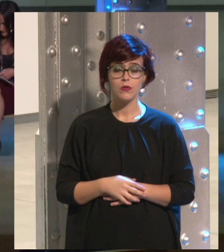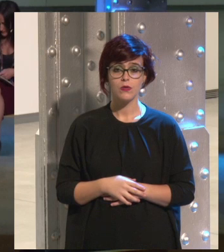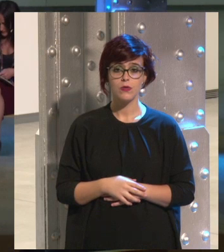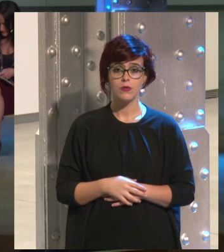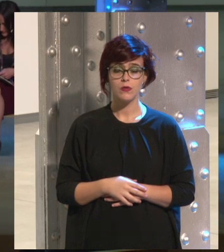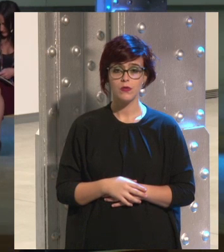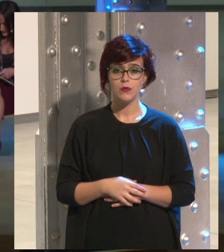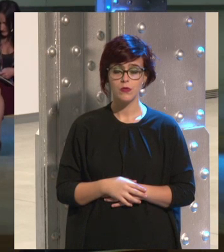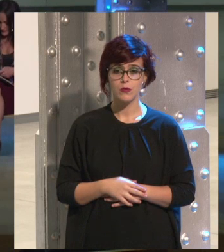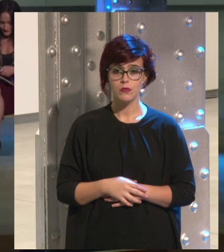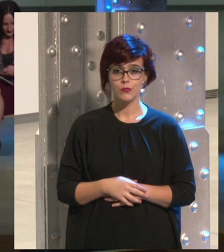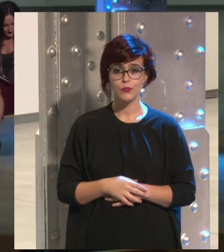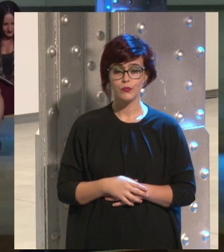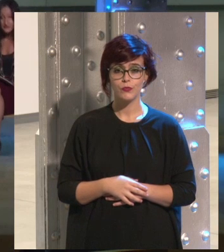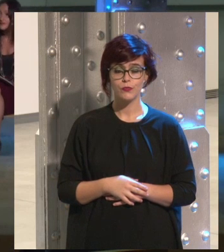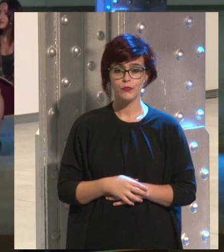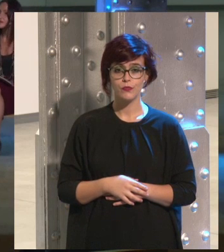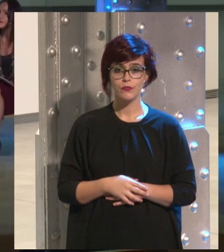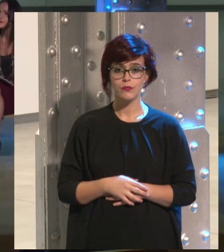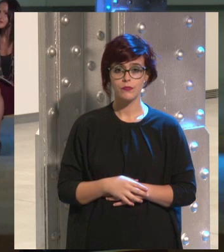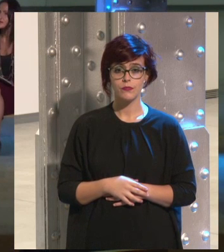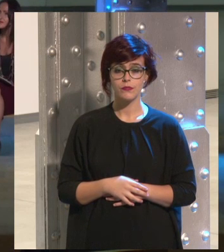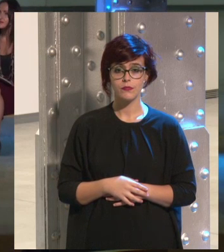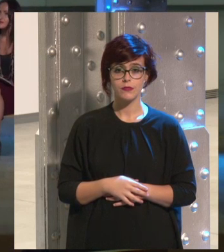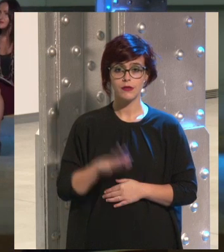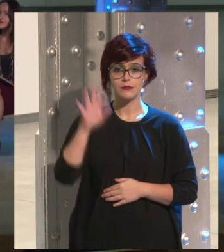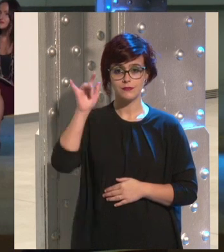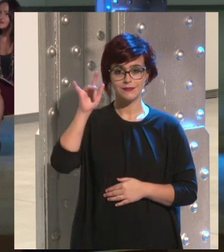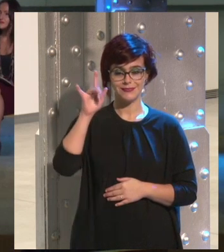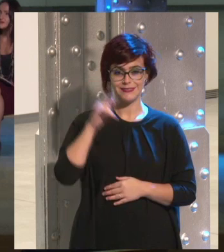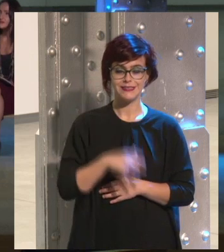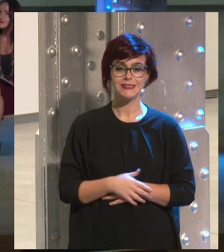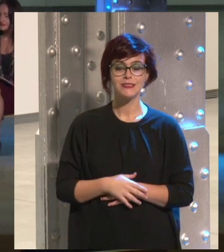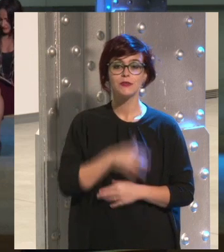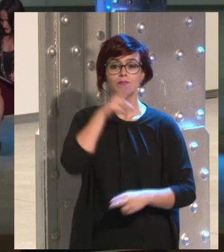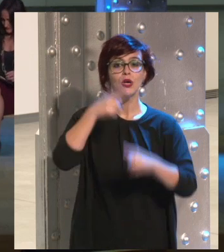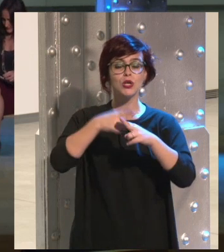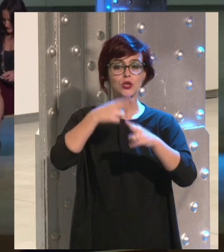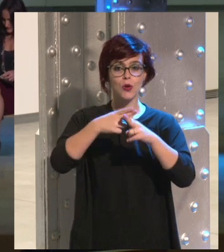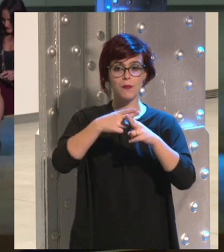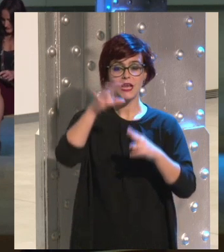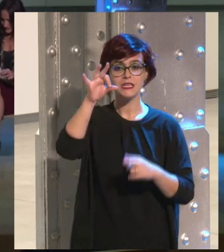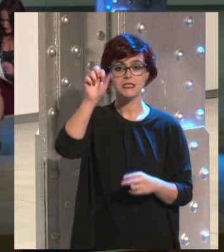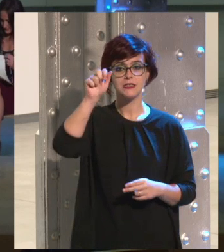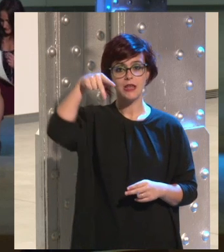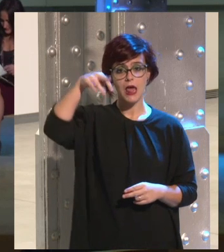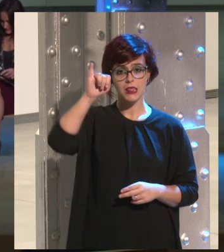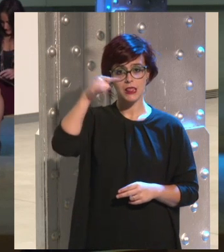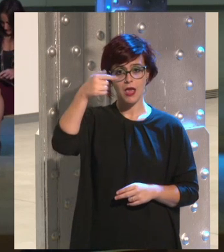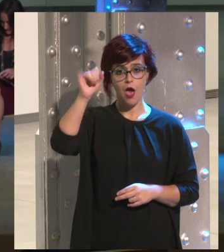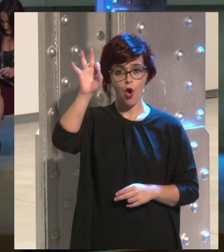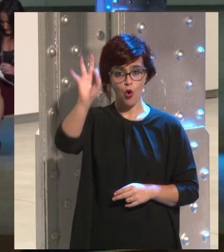No, vamos a probarlo. A ver si está abierto el micrófono. Ahora sí. ¿Su nombre, perdón? Mi nombre es Santiago. ¿Santiago?